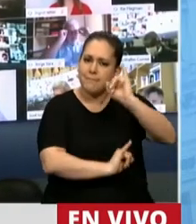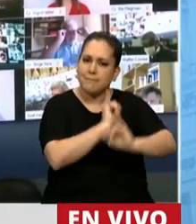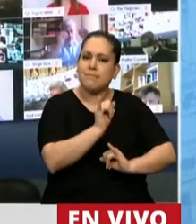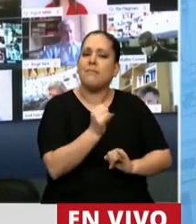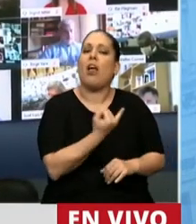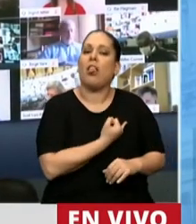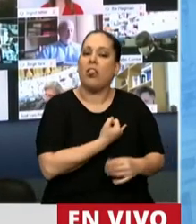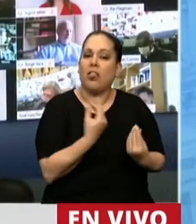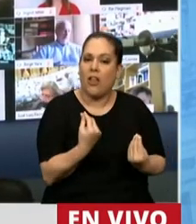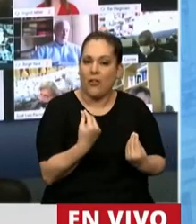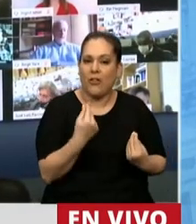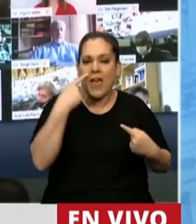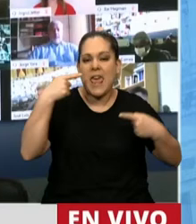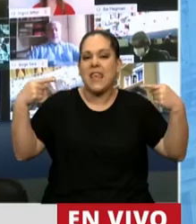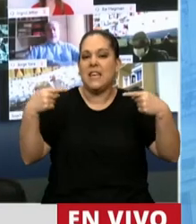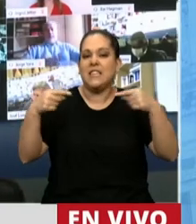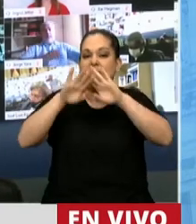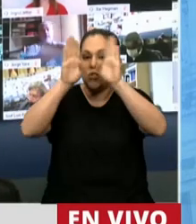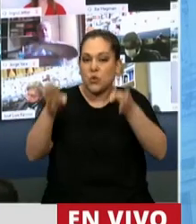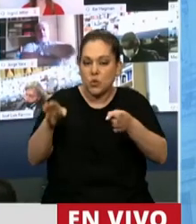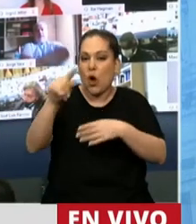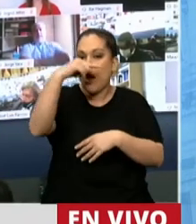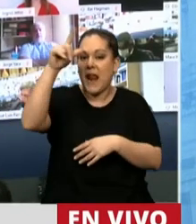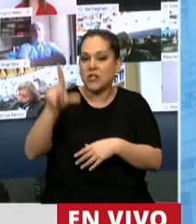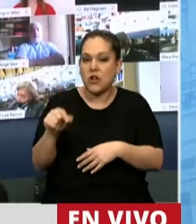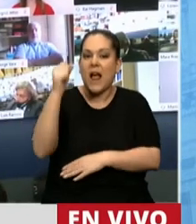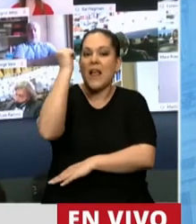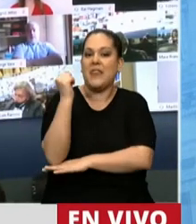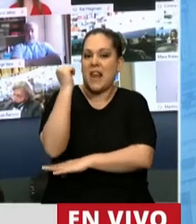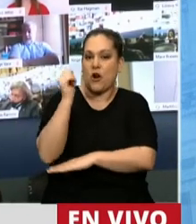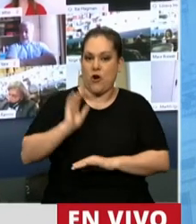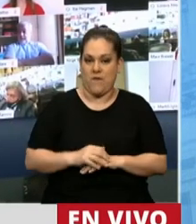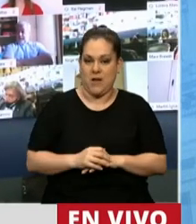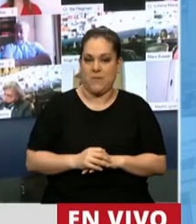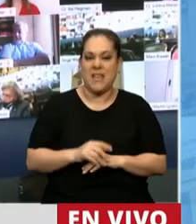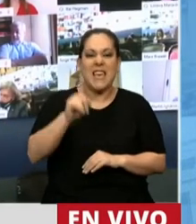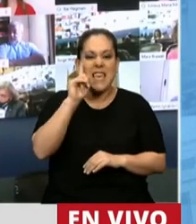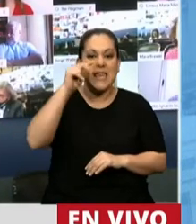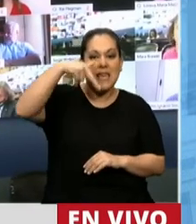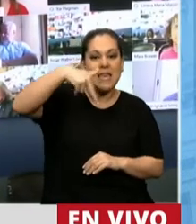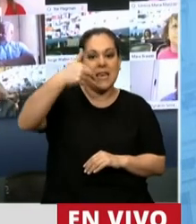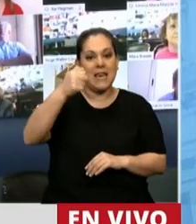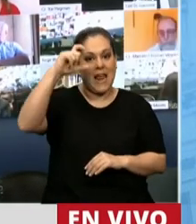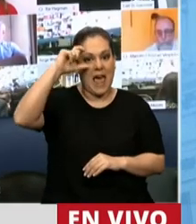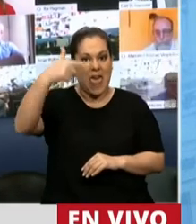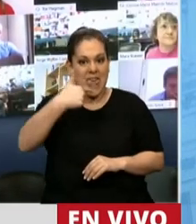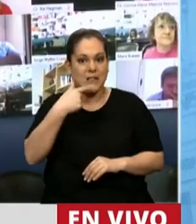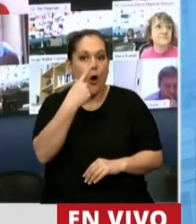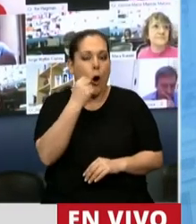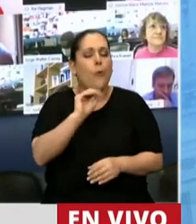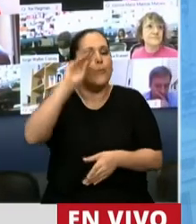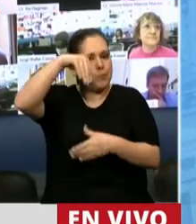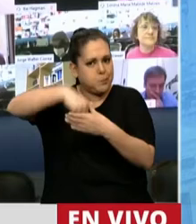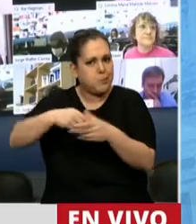Instituto Nacional de la Economía Social. Como presidente del INAES conformó las mesas de la